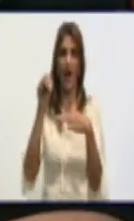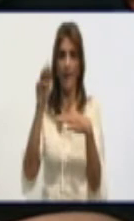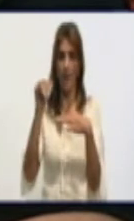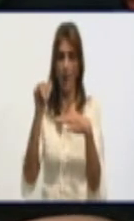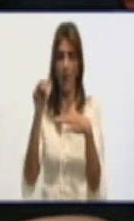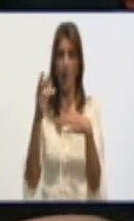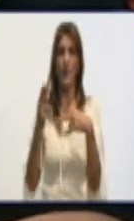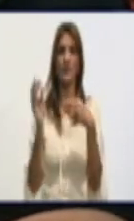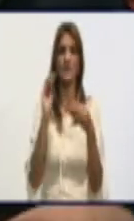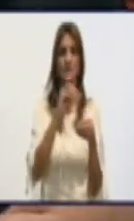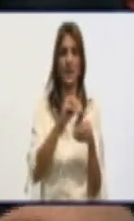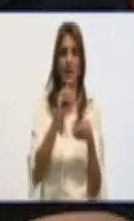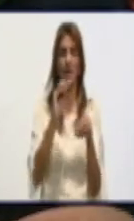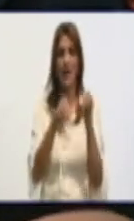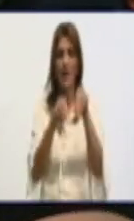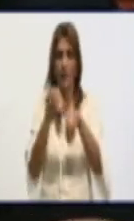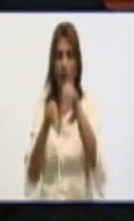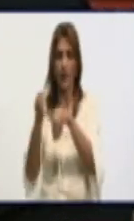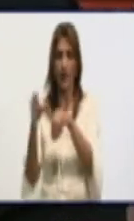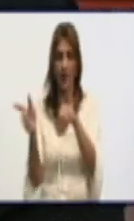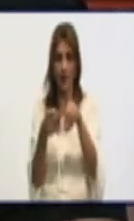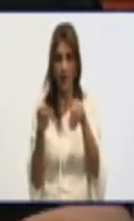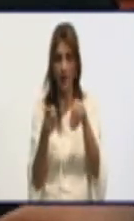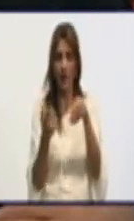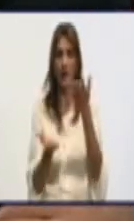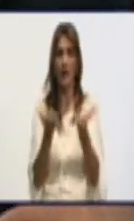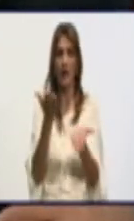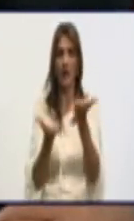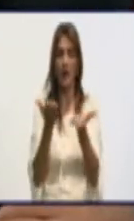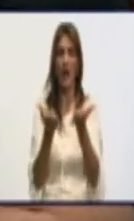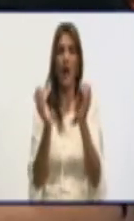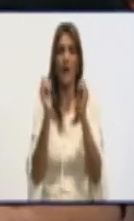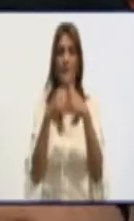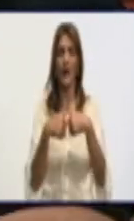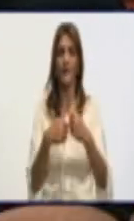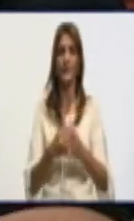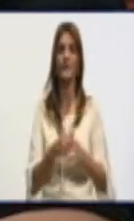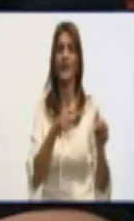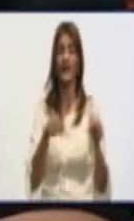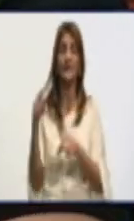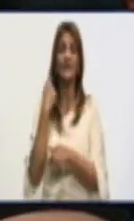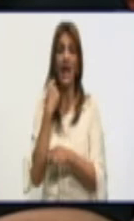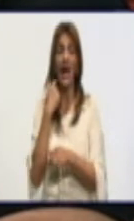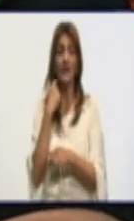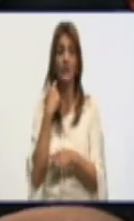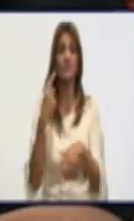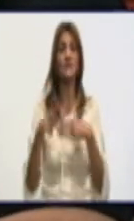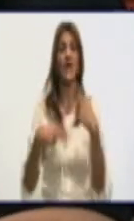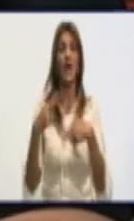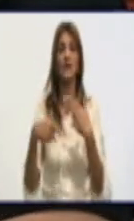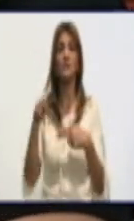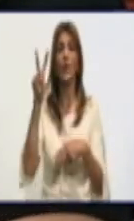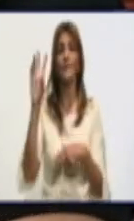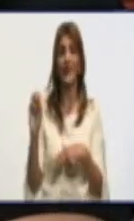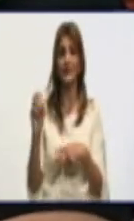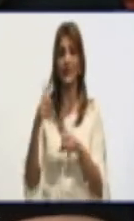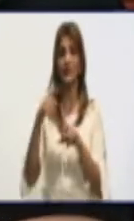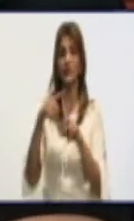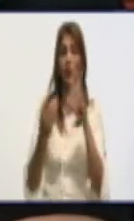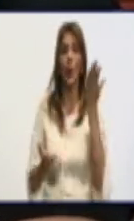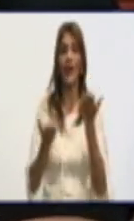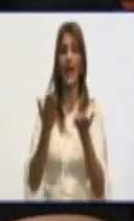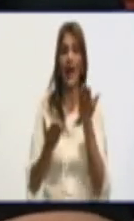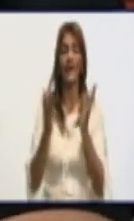incluso nosotros en lo que va de año hemos producido 20 toneladas de pan con extensores solamente de